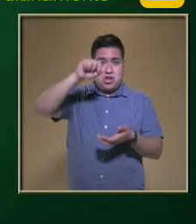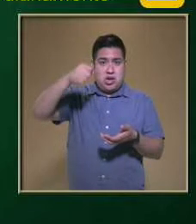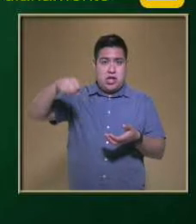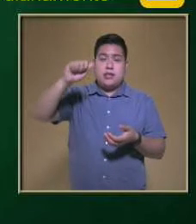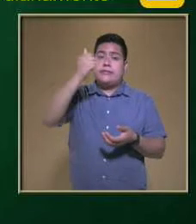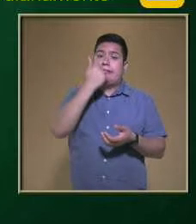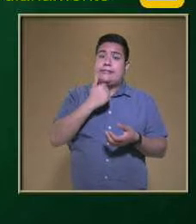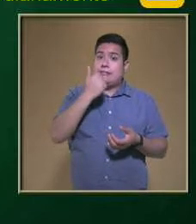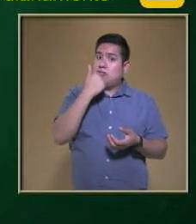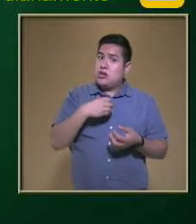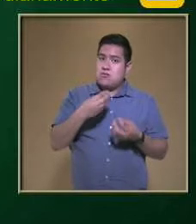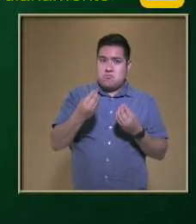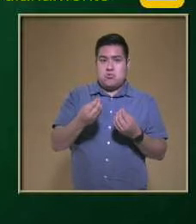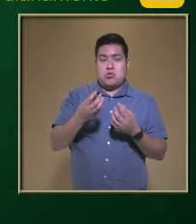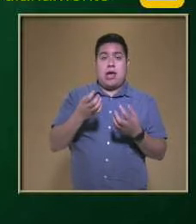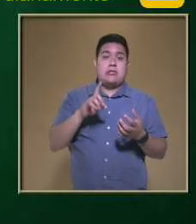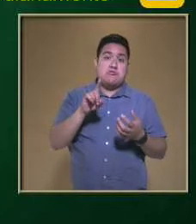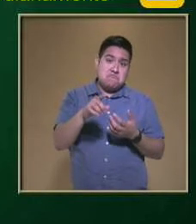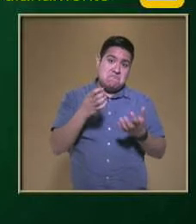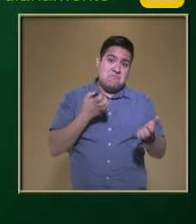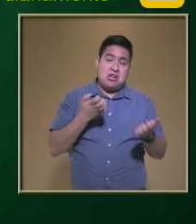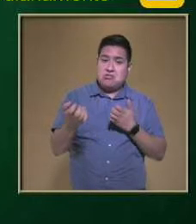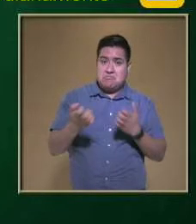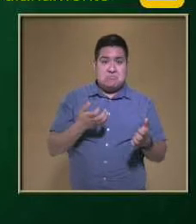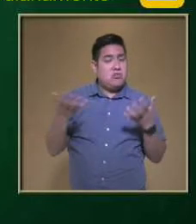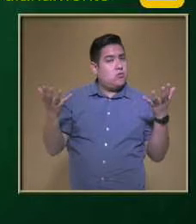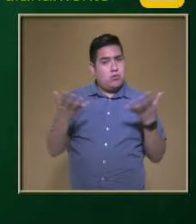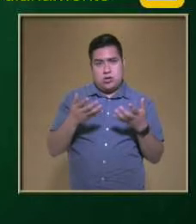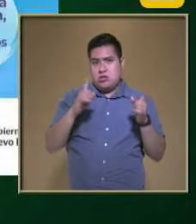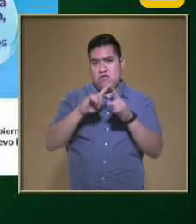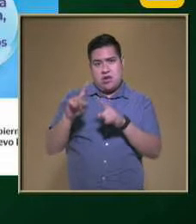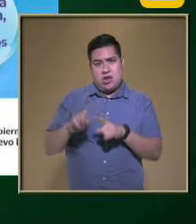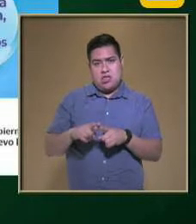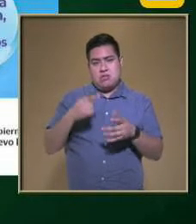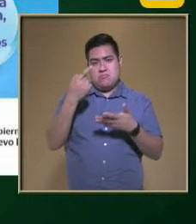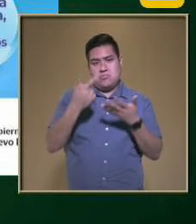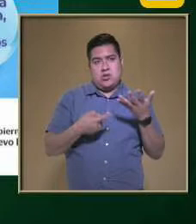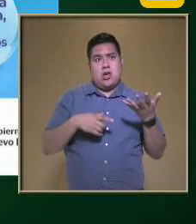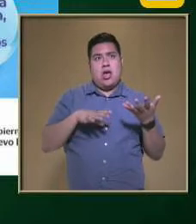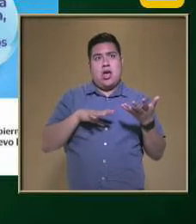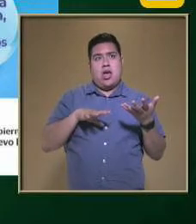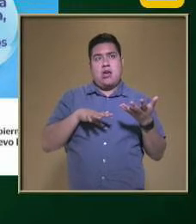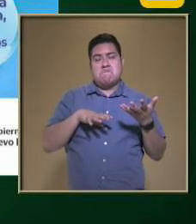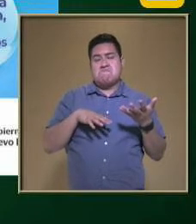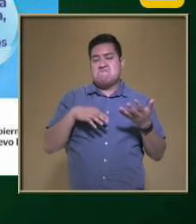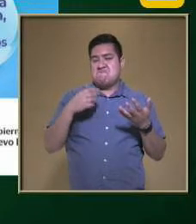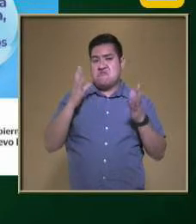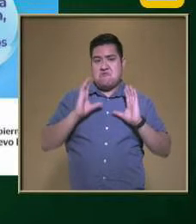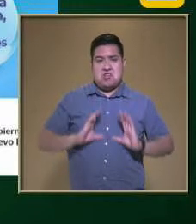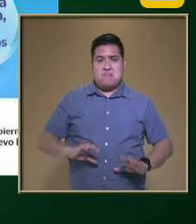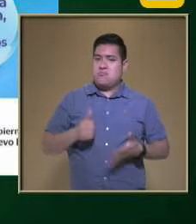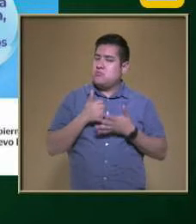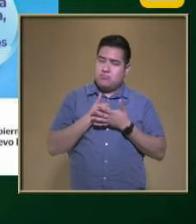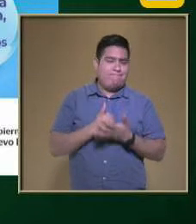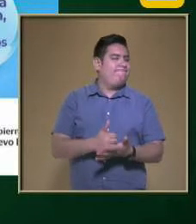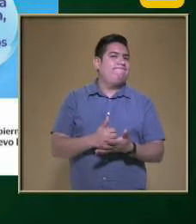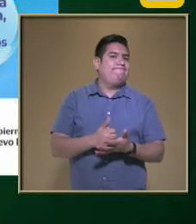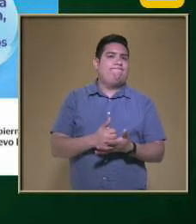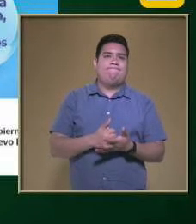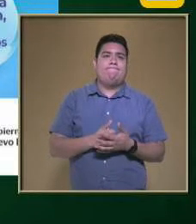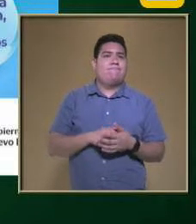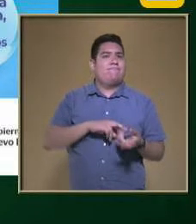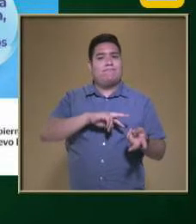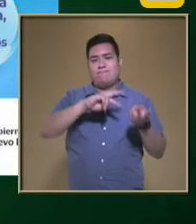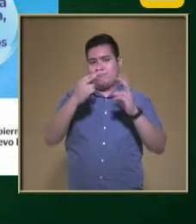hacemos Suficiente ejercicio Y además Otras sustancias Que tiene No causa ningún Beneficio En el cuerpo humano Al contrario